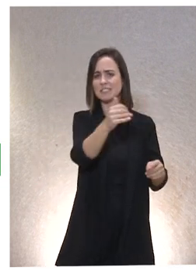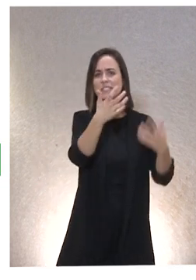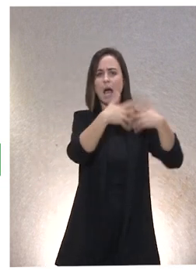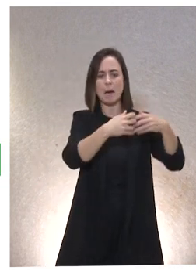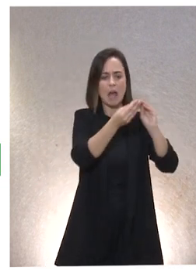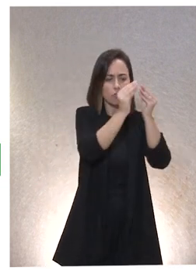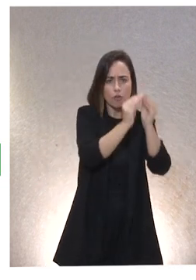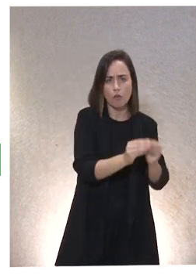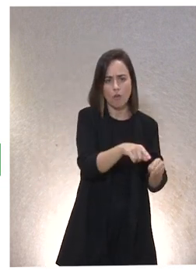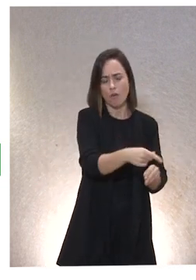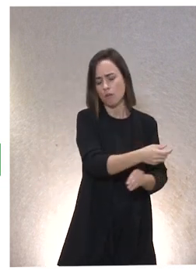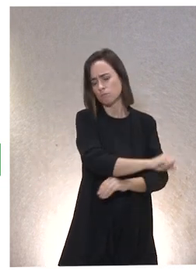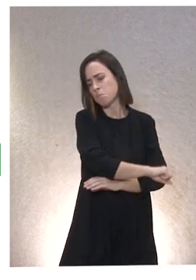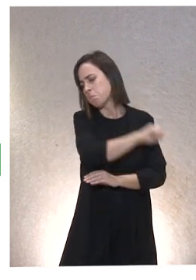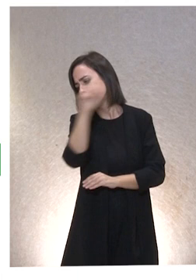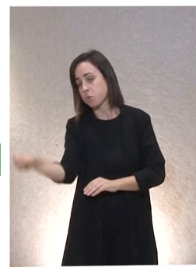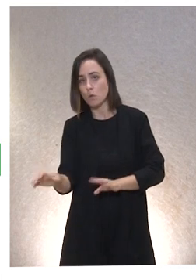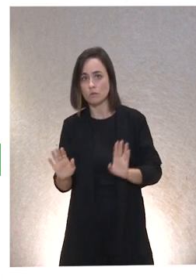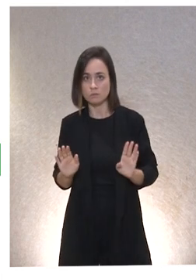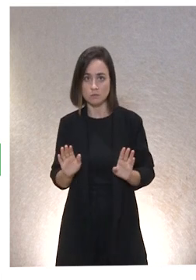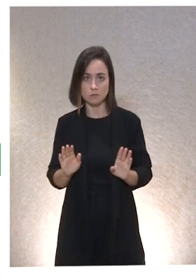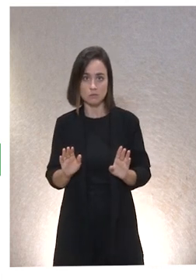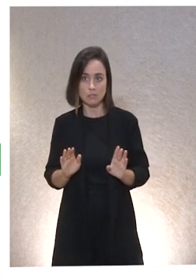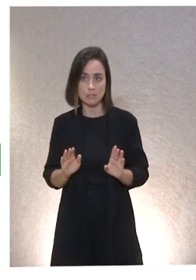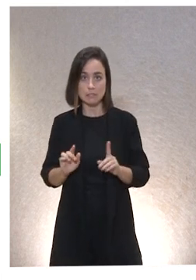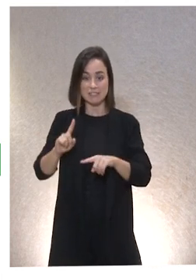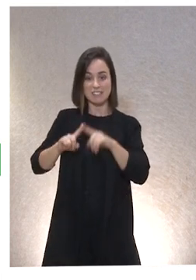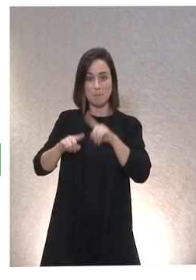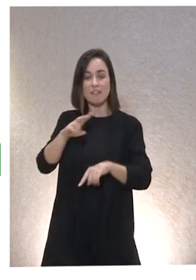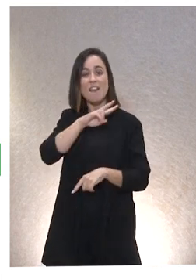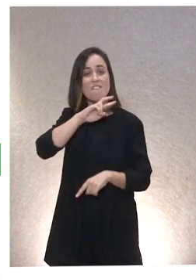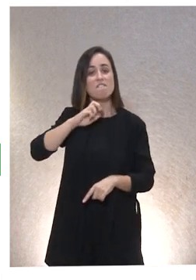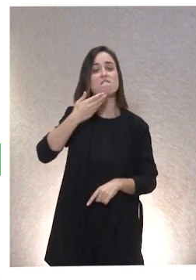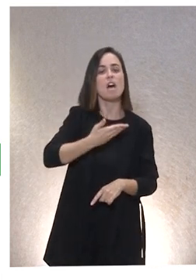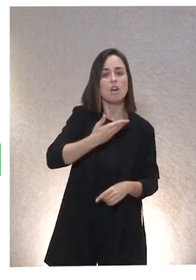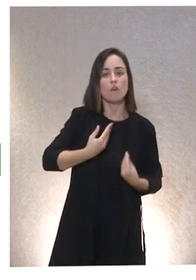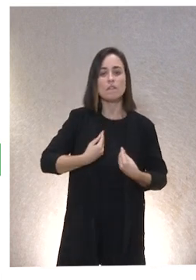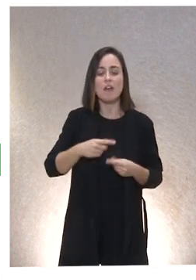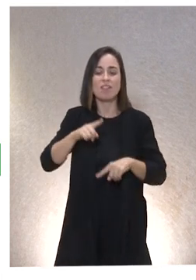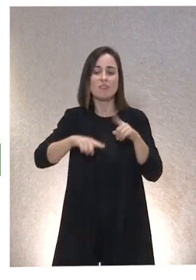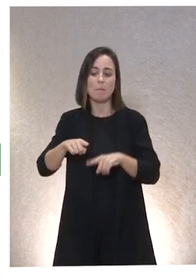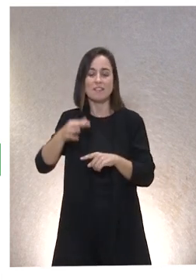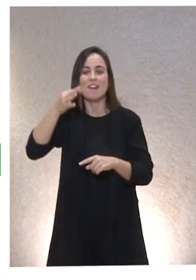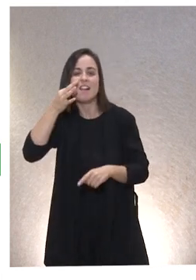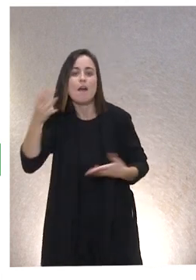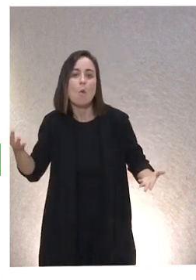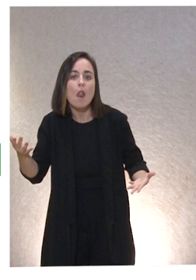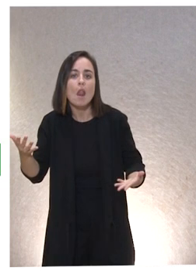No lo vas a comparar desde ciertas realidades de valores de la vida. Bueno, entonces,